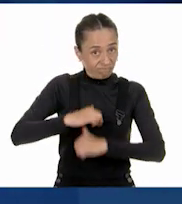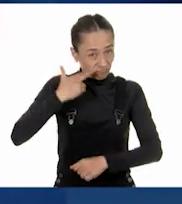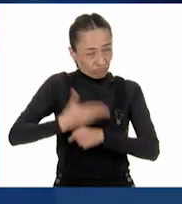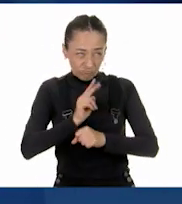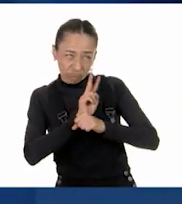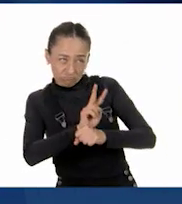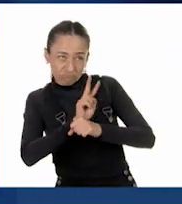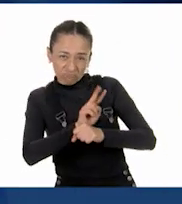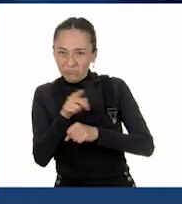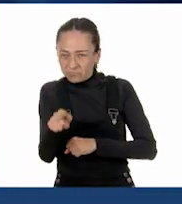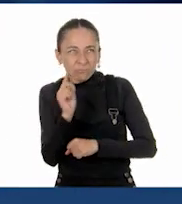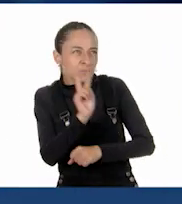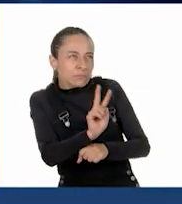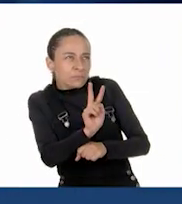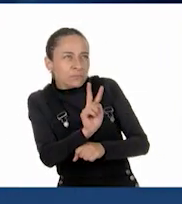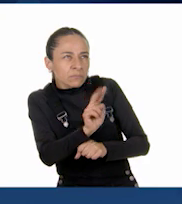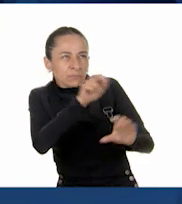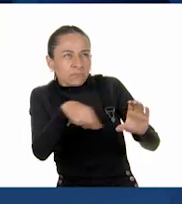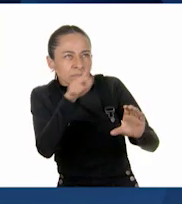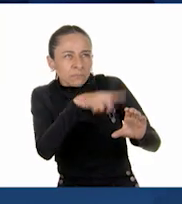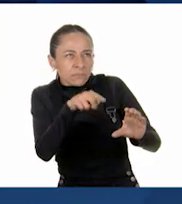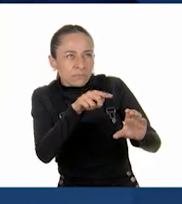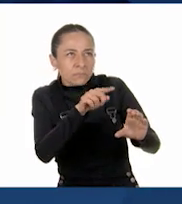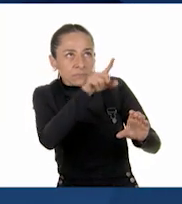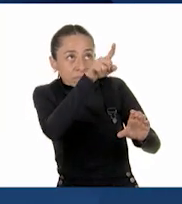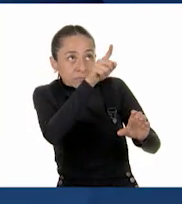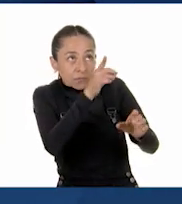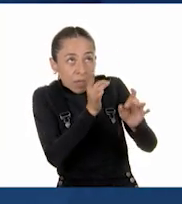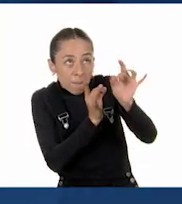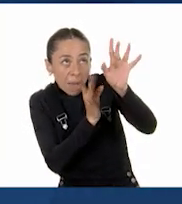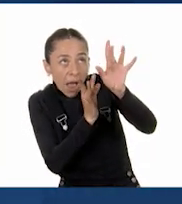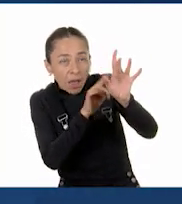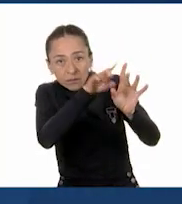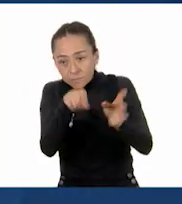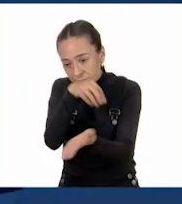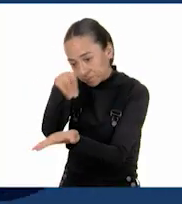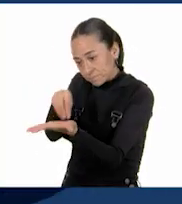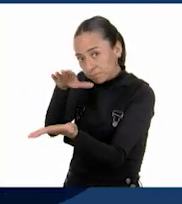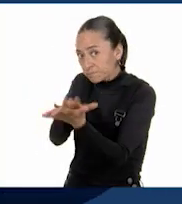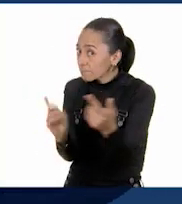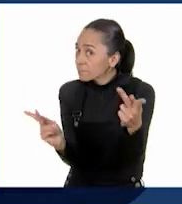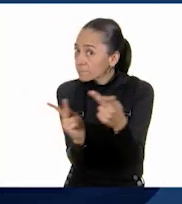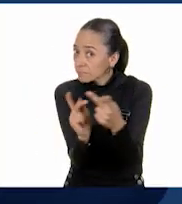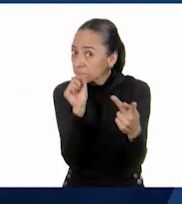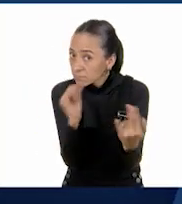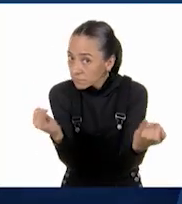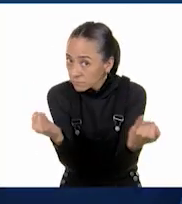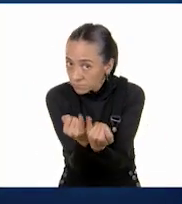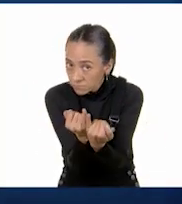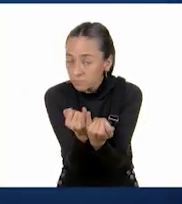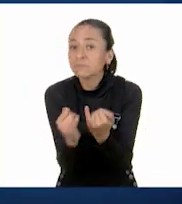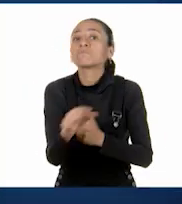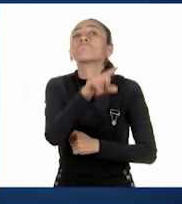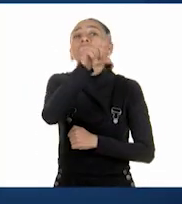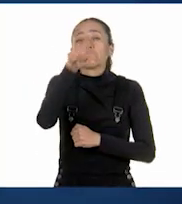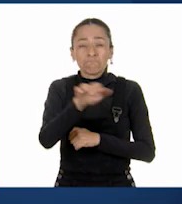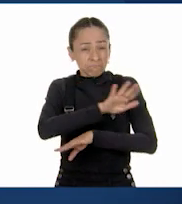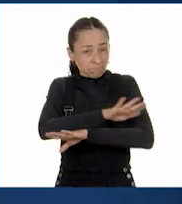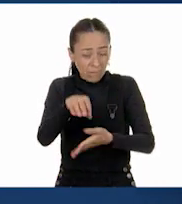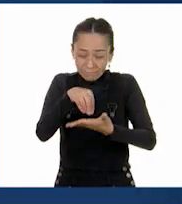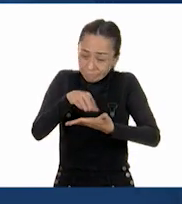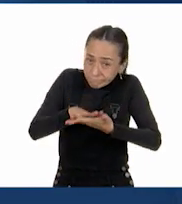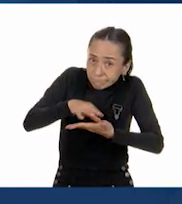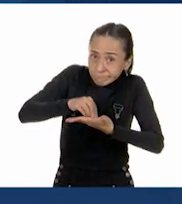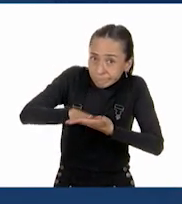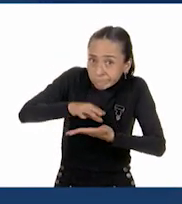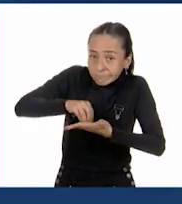la ruleta y la que se registra sea la misma. Ya con los datos registrados, cada participante registrará